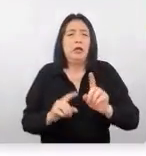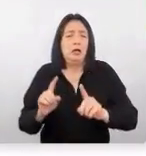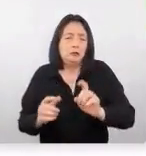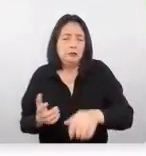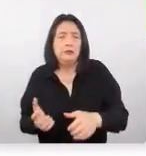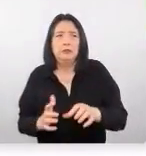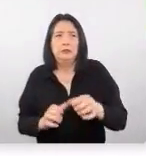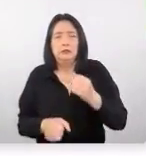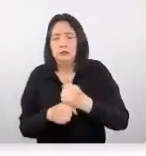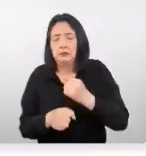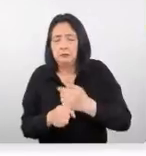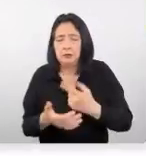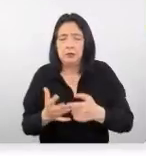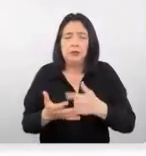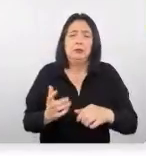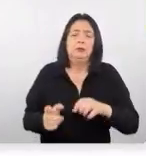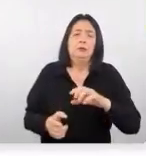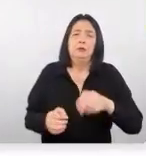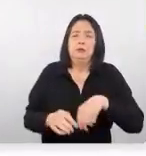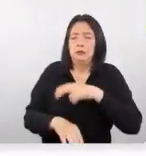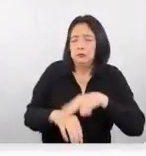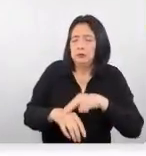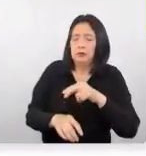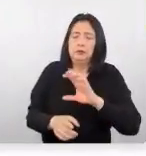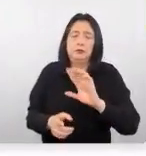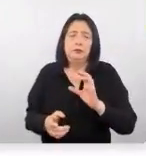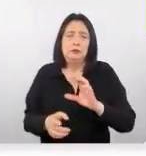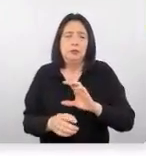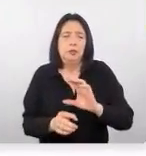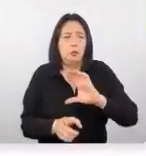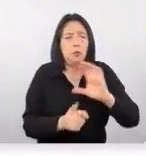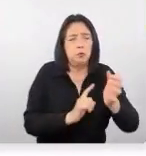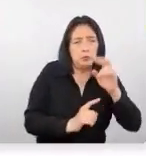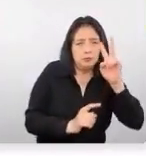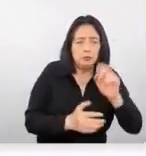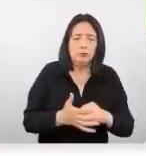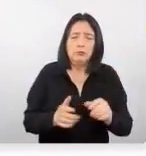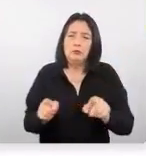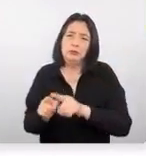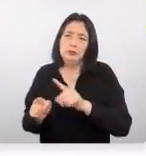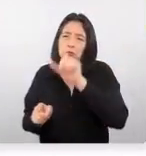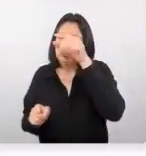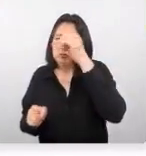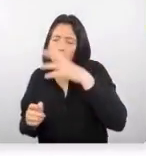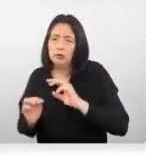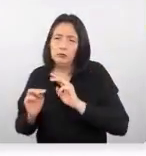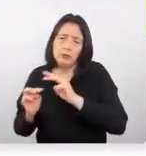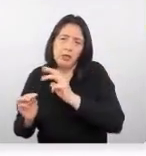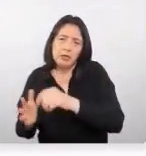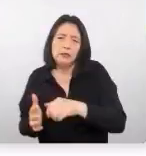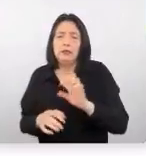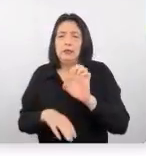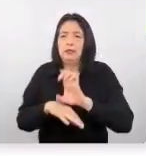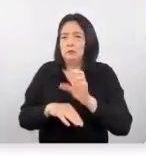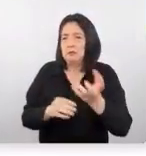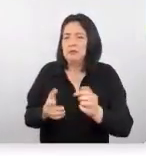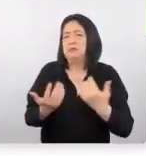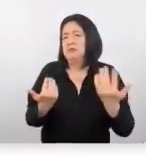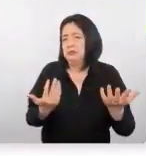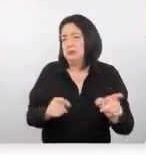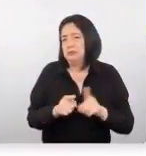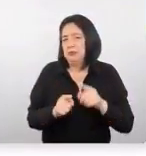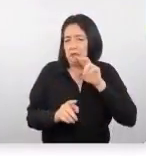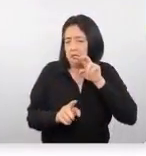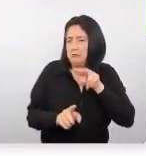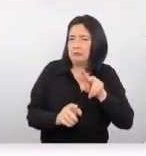naturaleza cultura en Perú y muchas veces hacen sol y playa en Ecuador entonces también hay que mirarlo